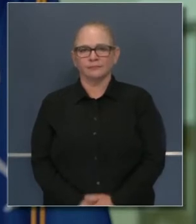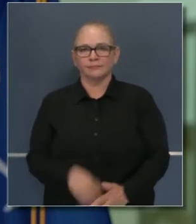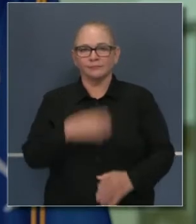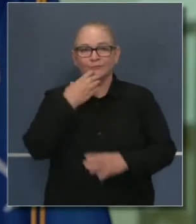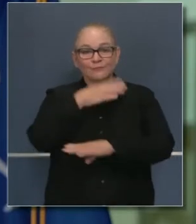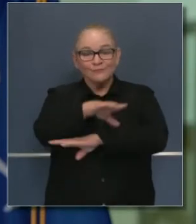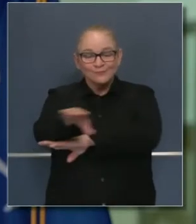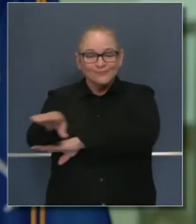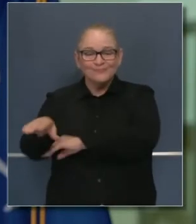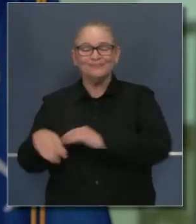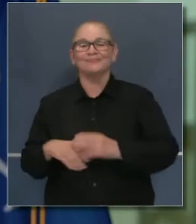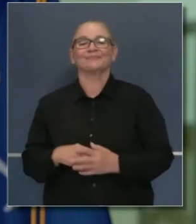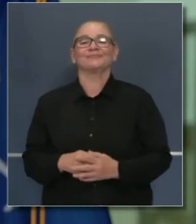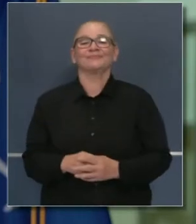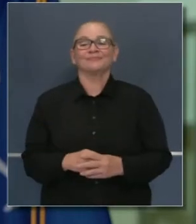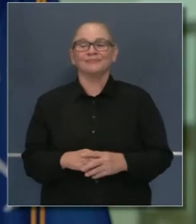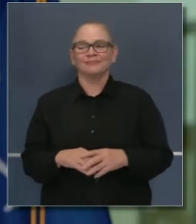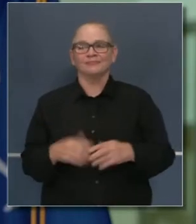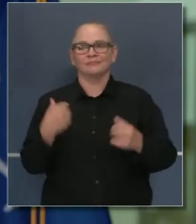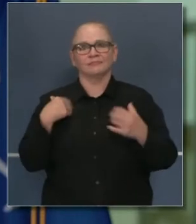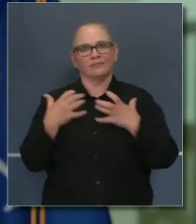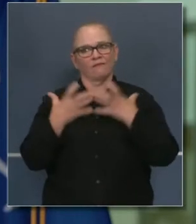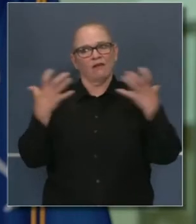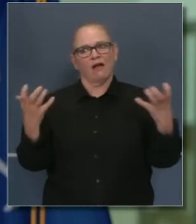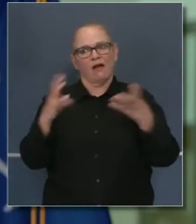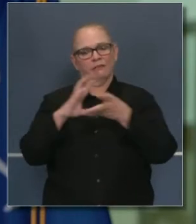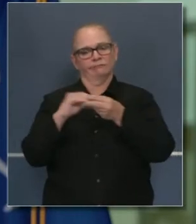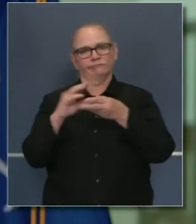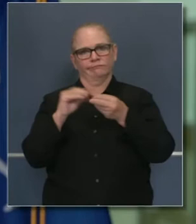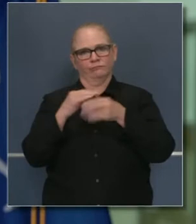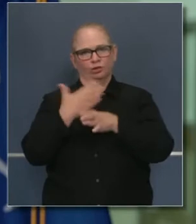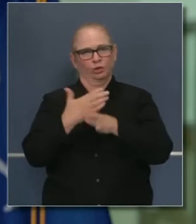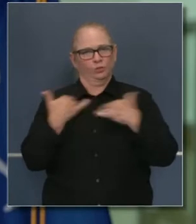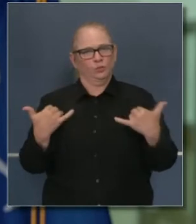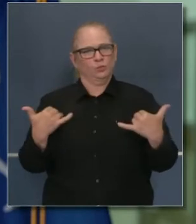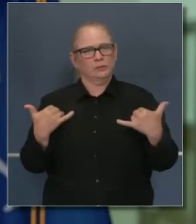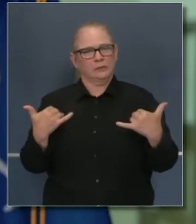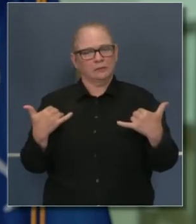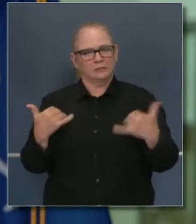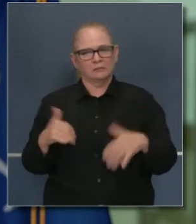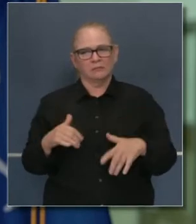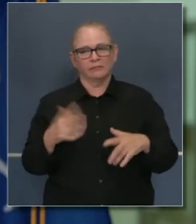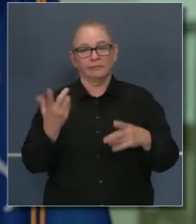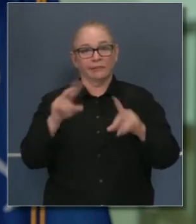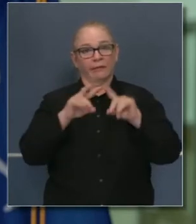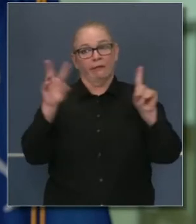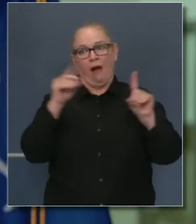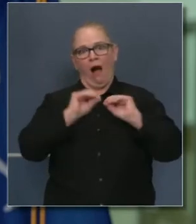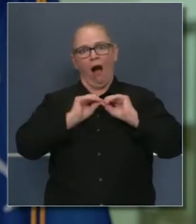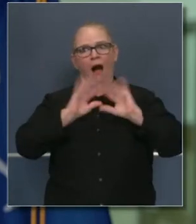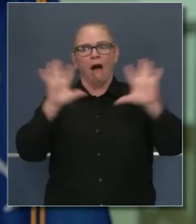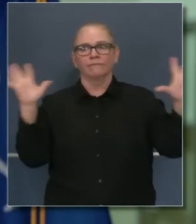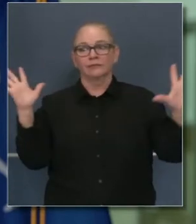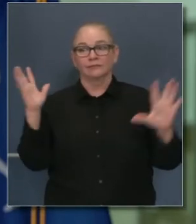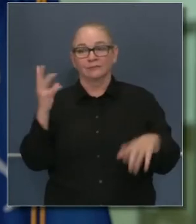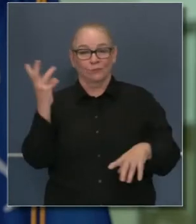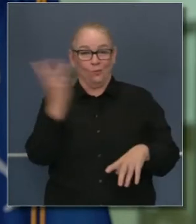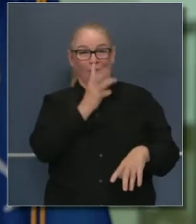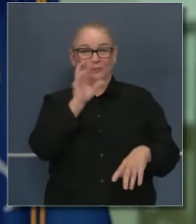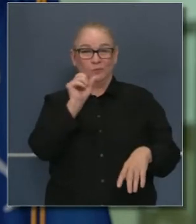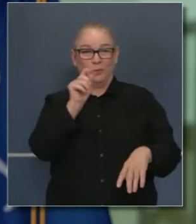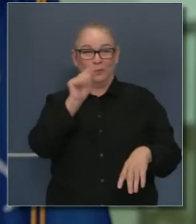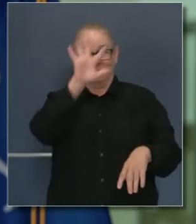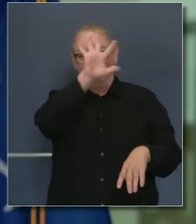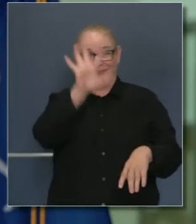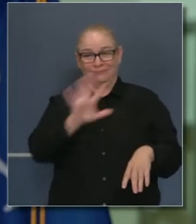Buenas tardes a todos. Hay que cubrir mucho hoy, así que voy a empezar de una vez hablando de lo que es obvio, que la costa oeste de los Estados Unidos